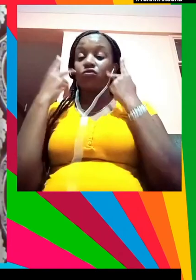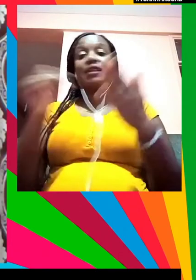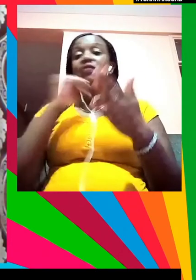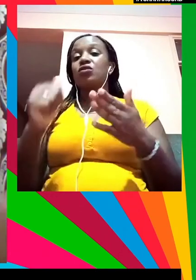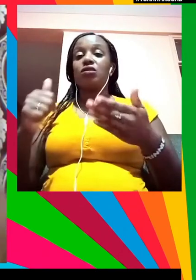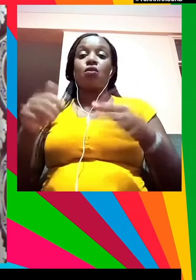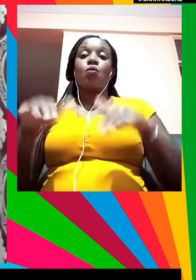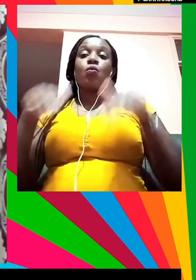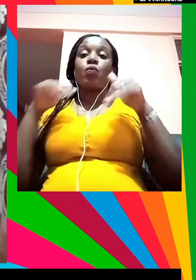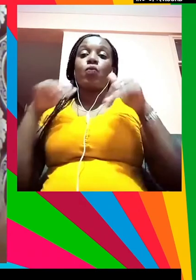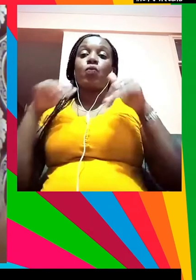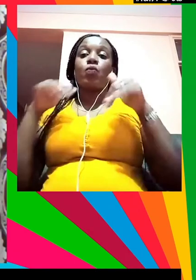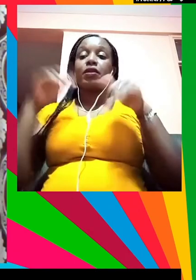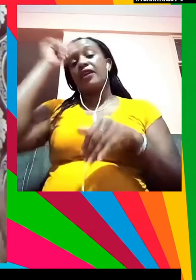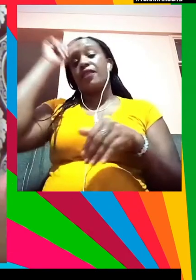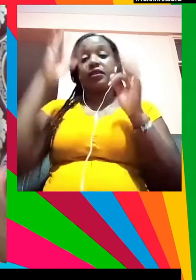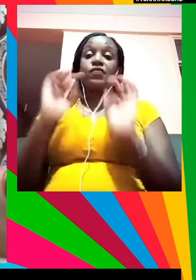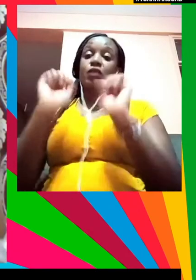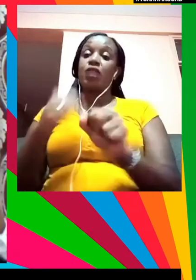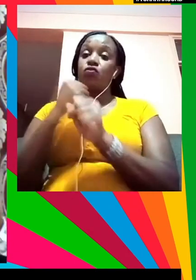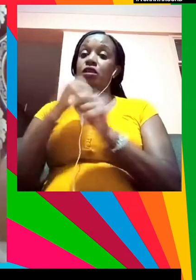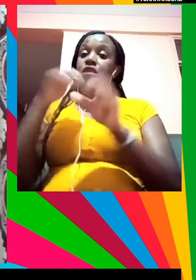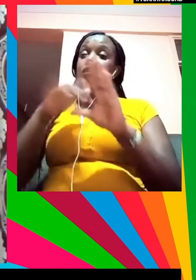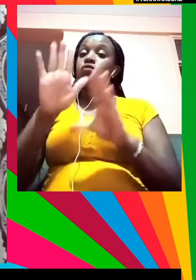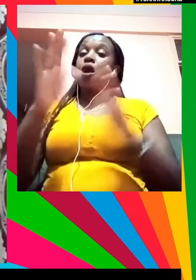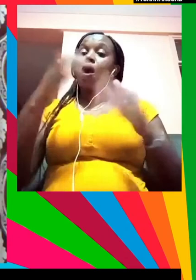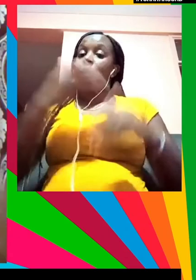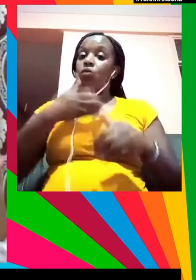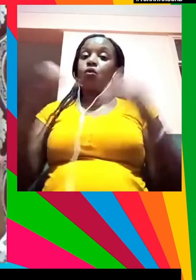hagan hemos de ir hacia adelante